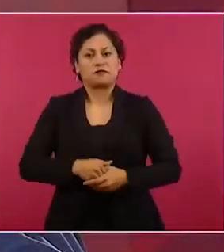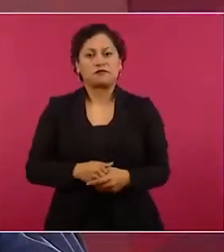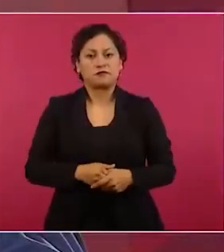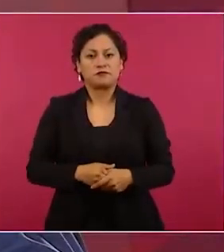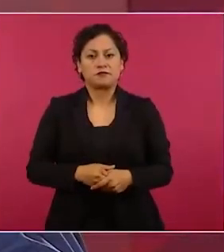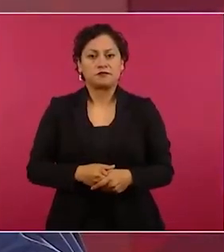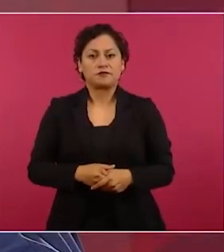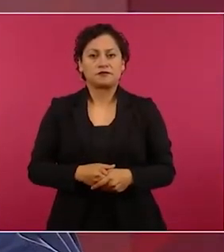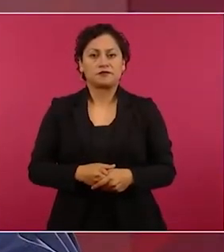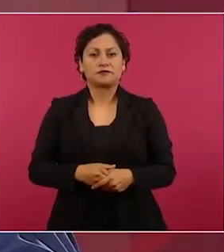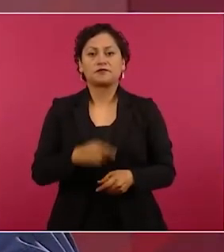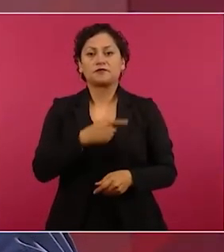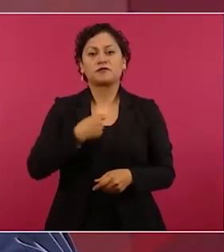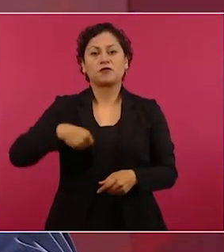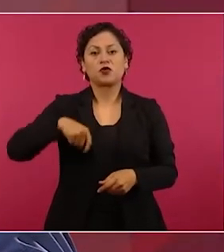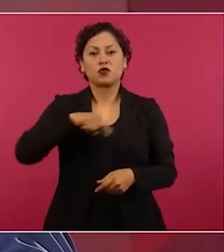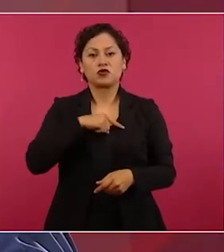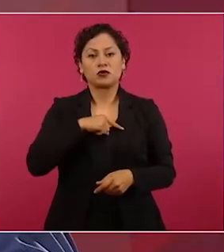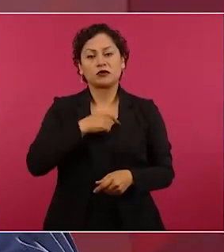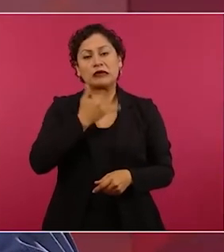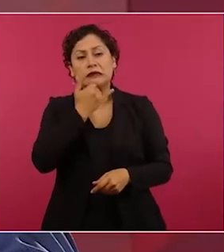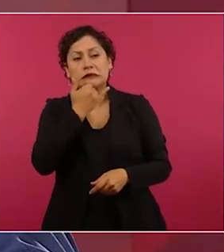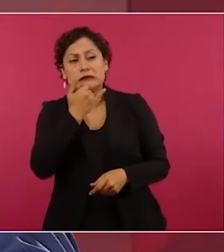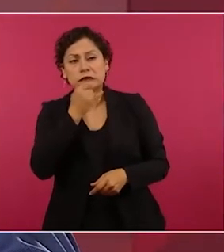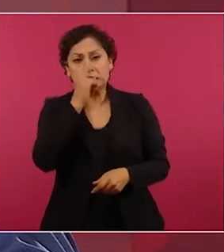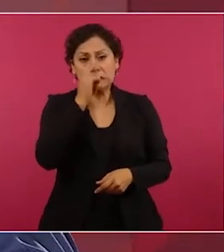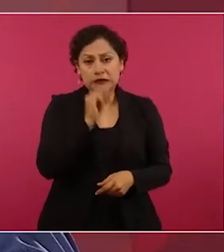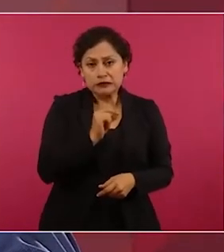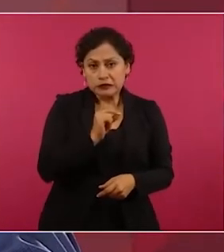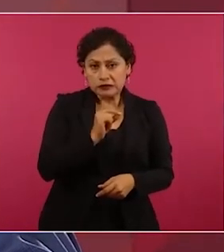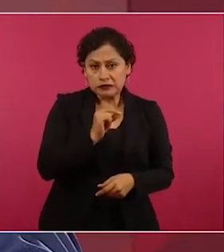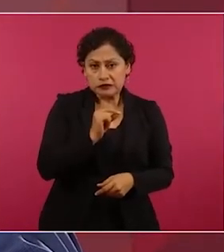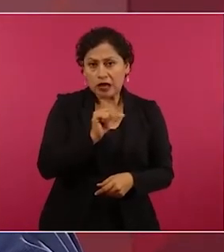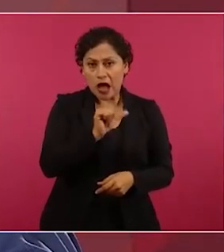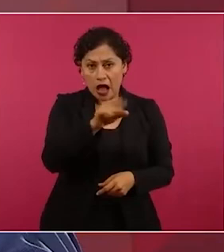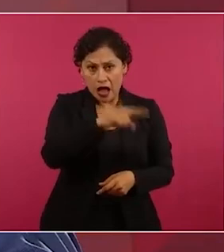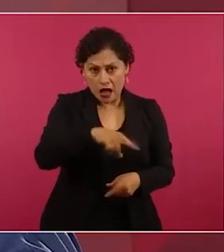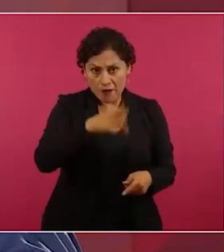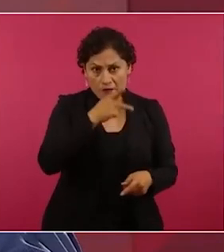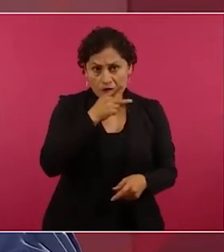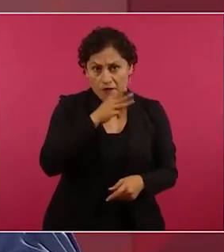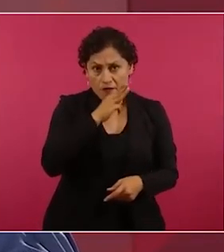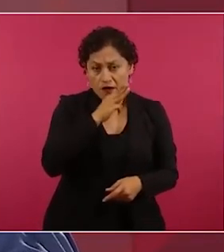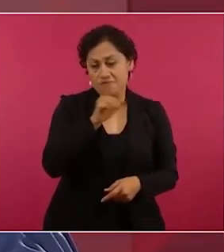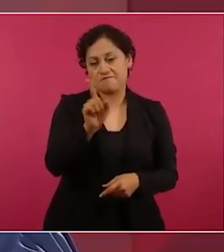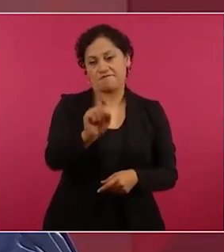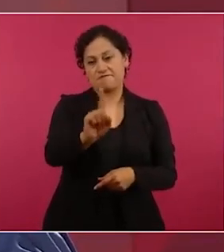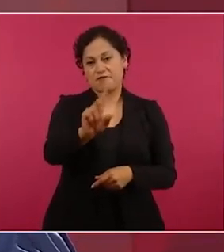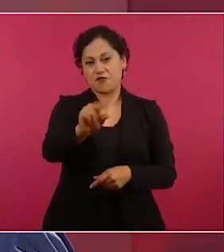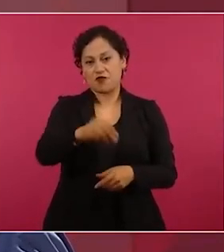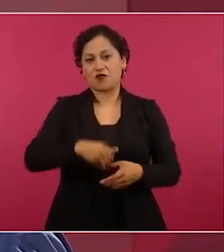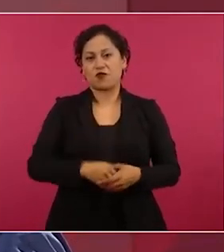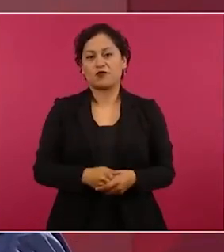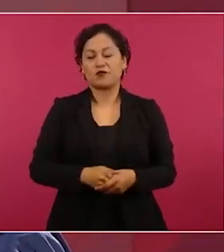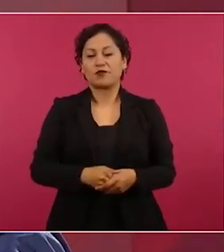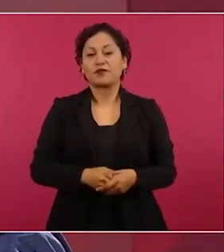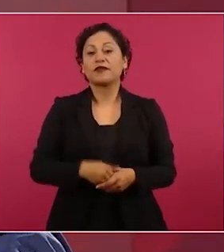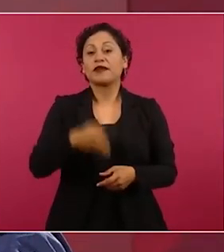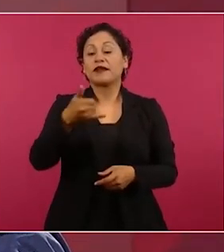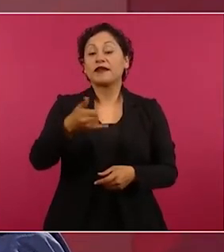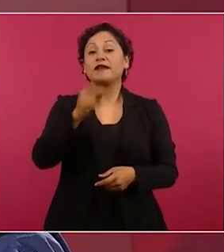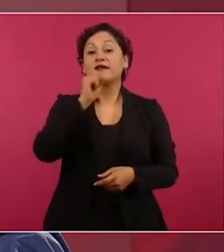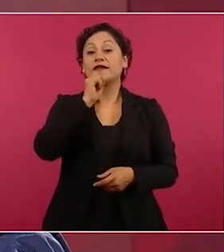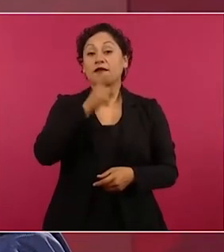no vamos nosotros a fallarle a los padres y también es un asunto de